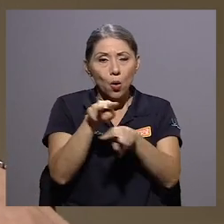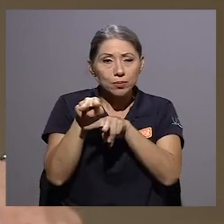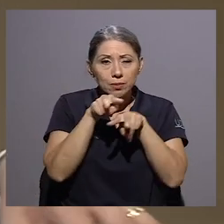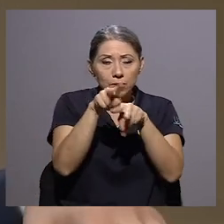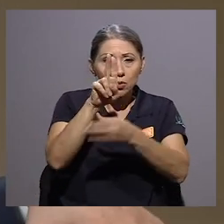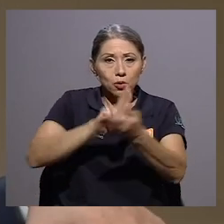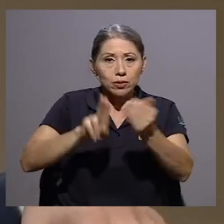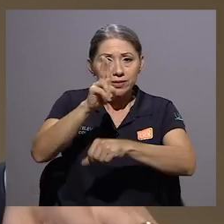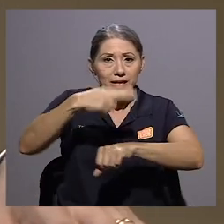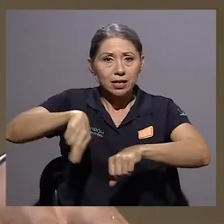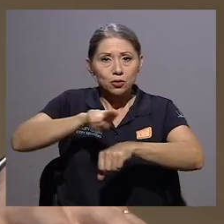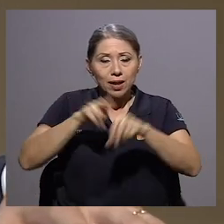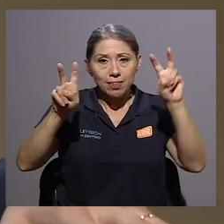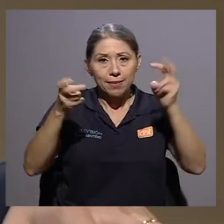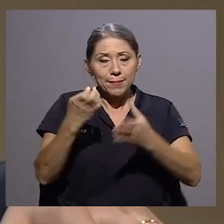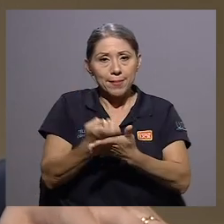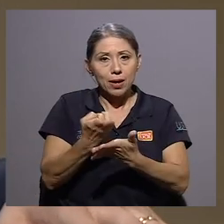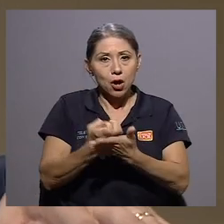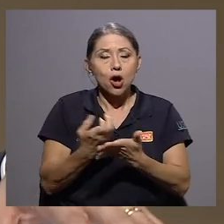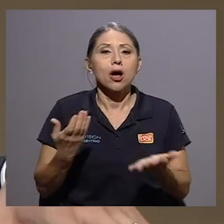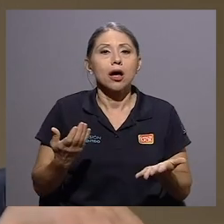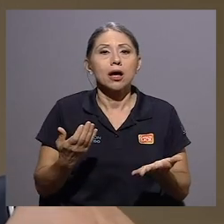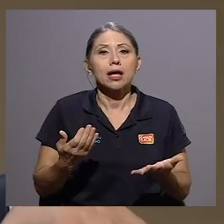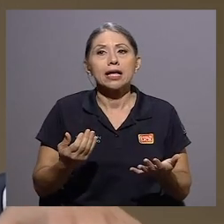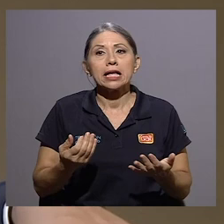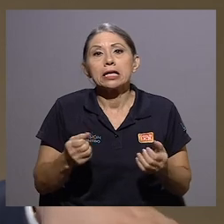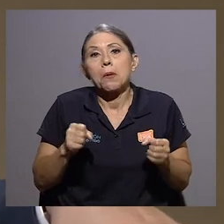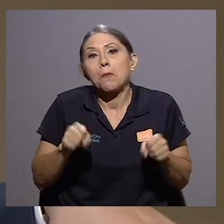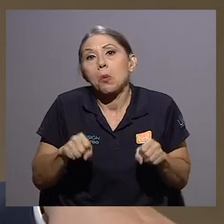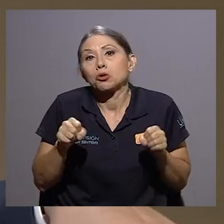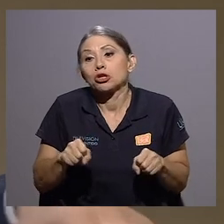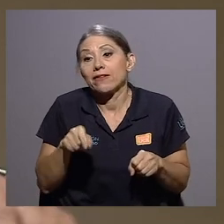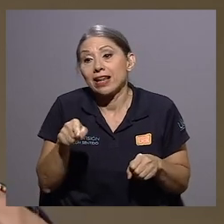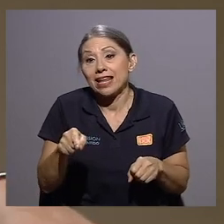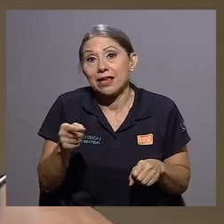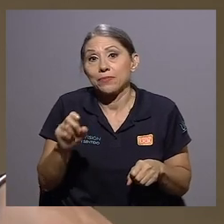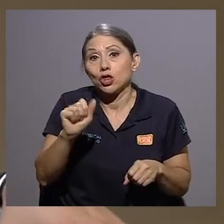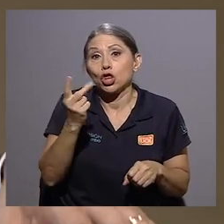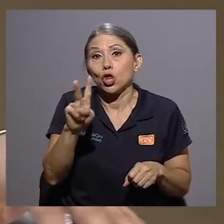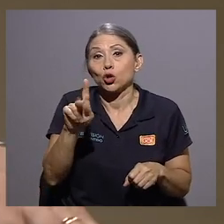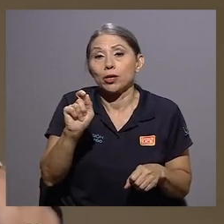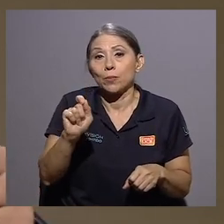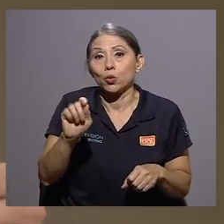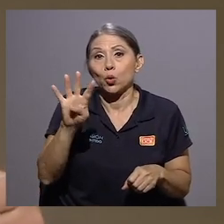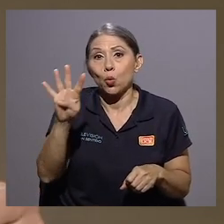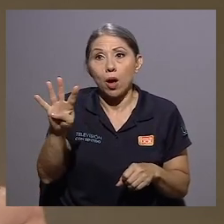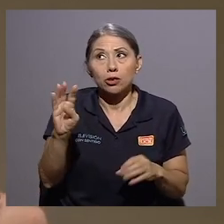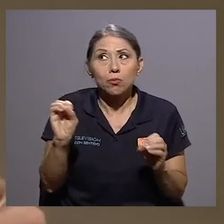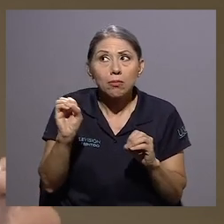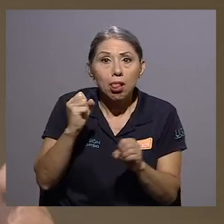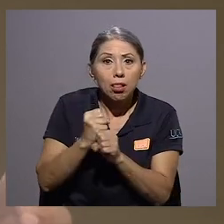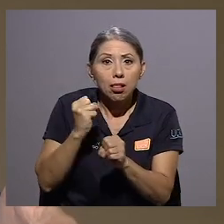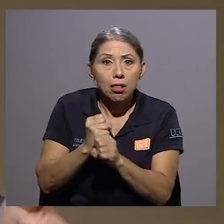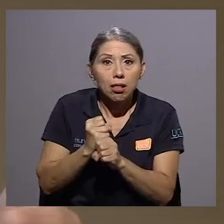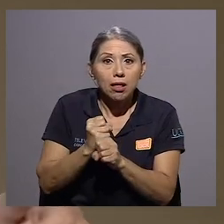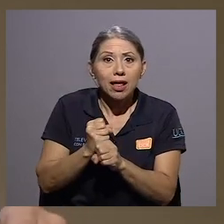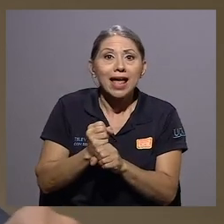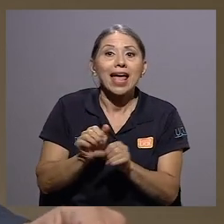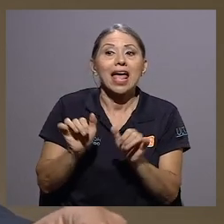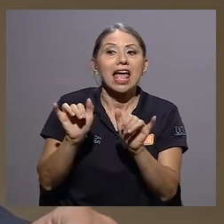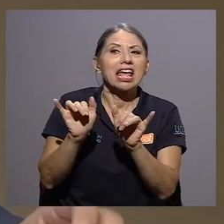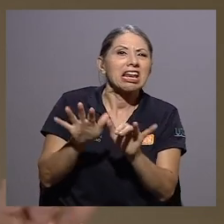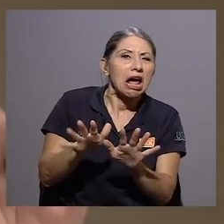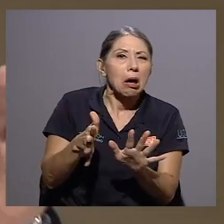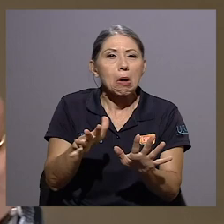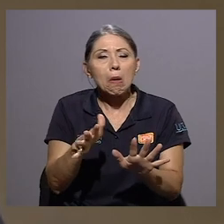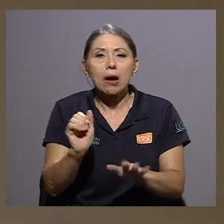Nacional en materia económica que era muy posible que ese 12.4 estuviese en el formato más tangible, en